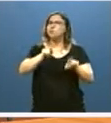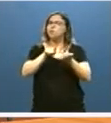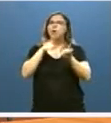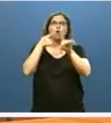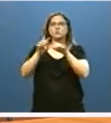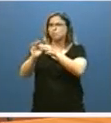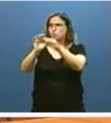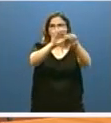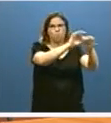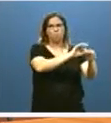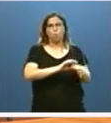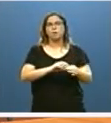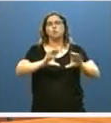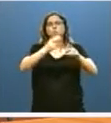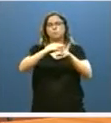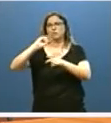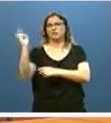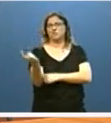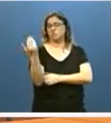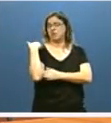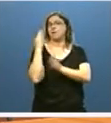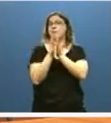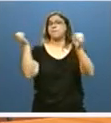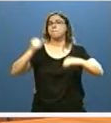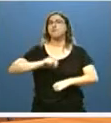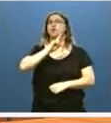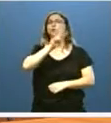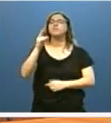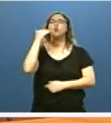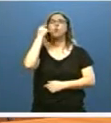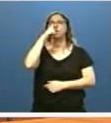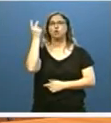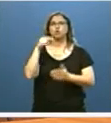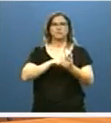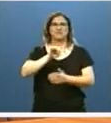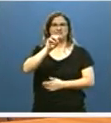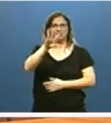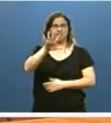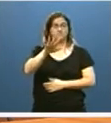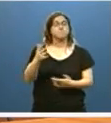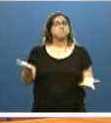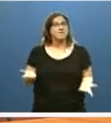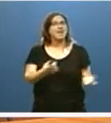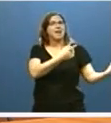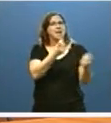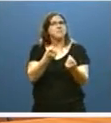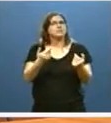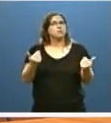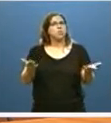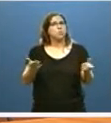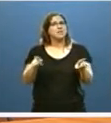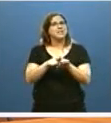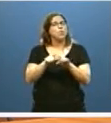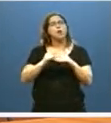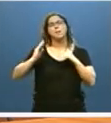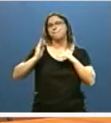con todos los grupos en el pacto de 22 de julio de 2015. Esto es la necesidad de fijar un